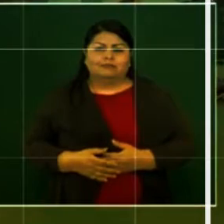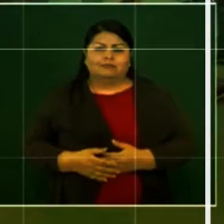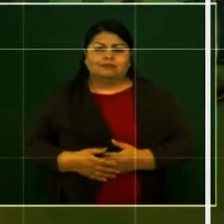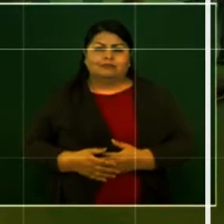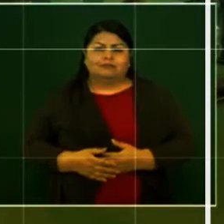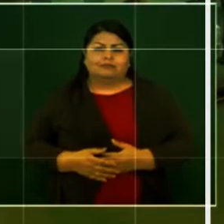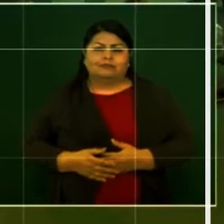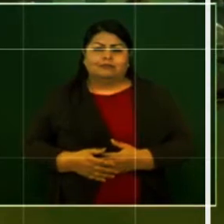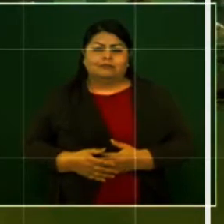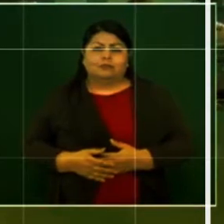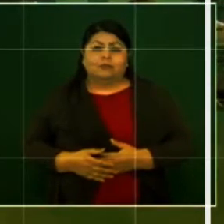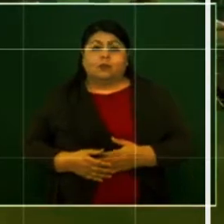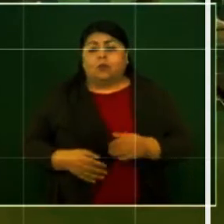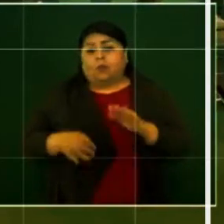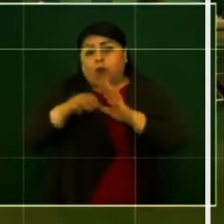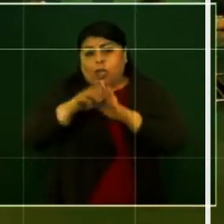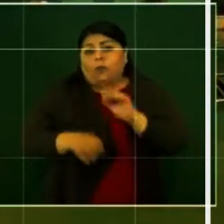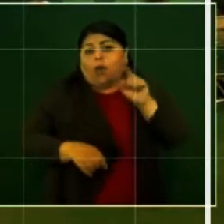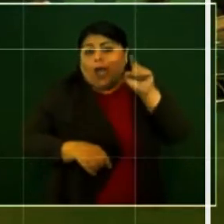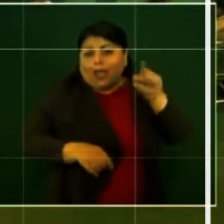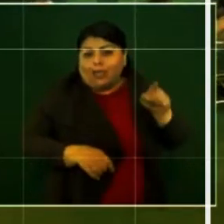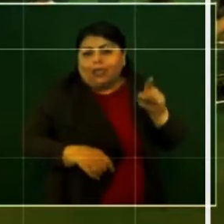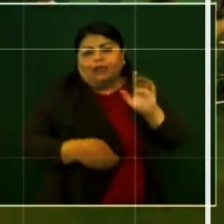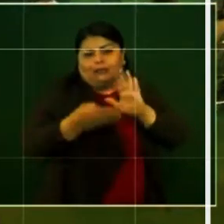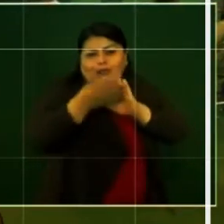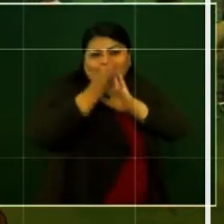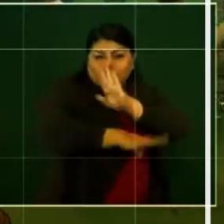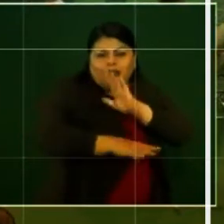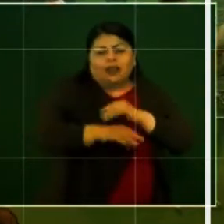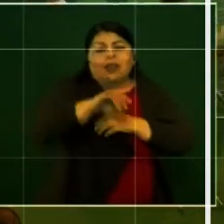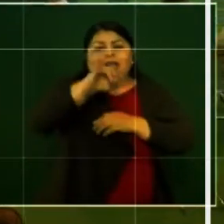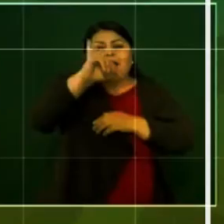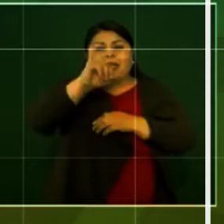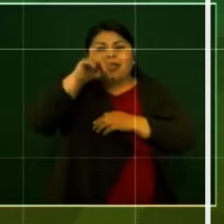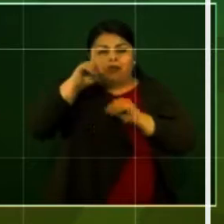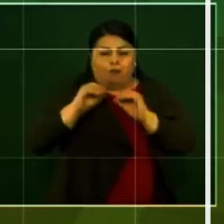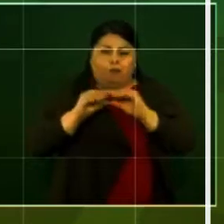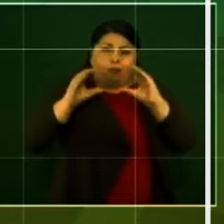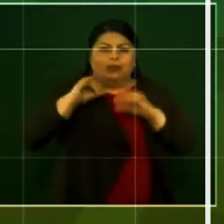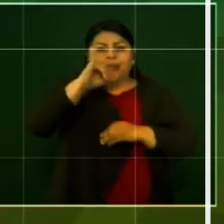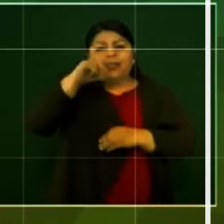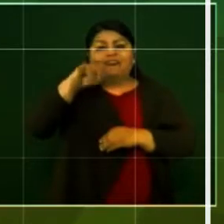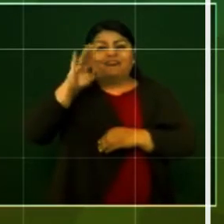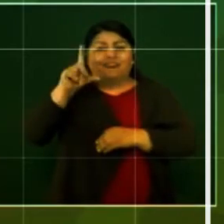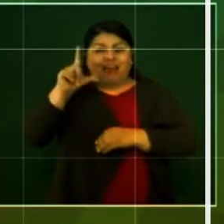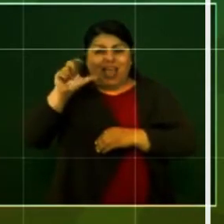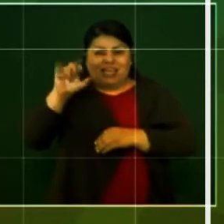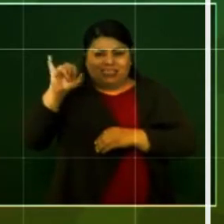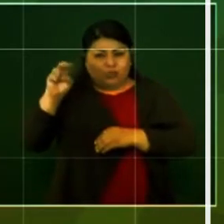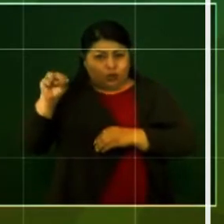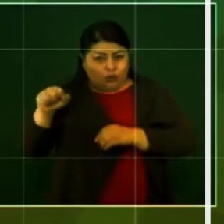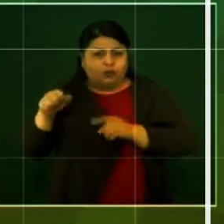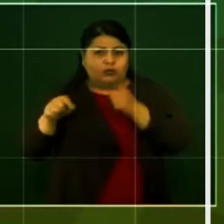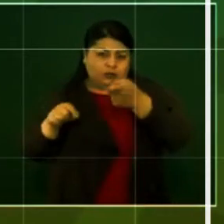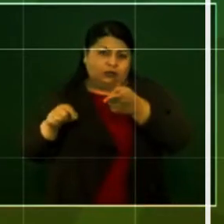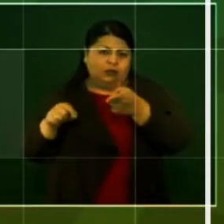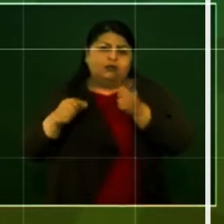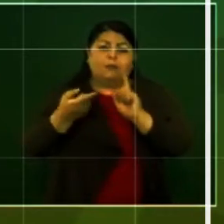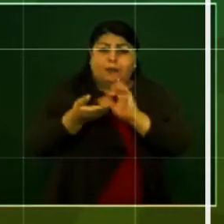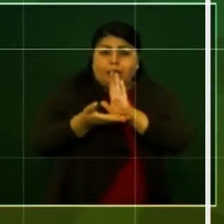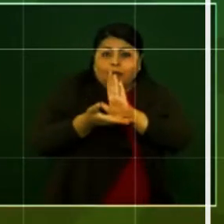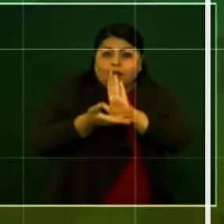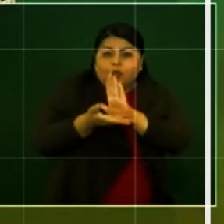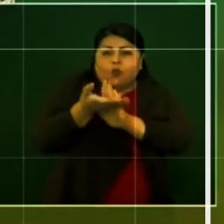descontando inflación va a haber un incremento de